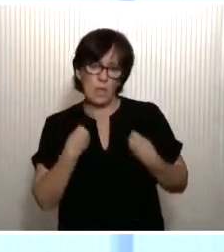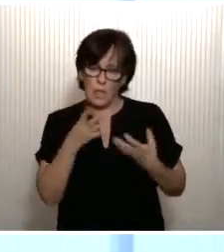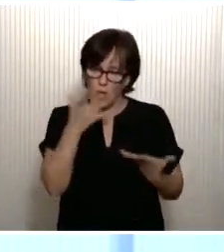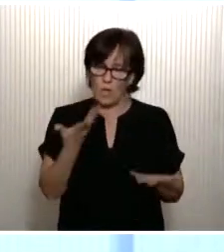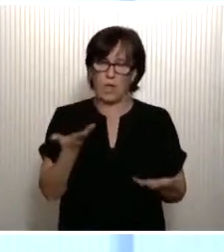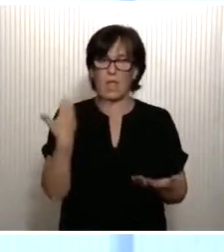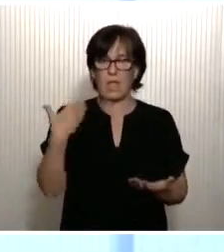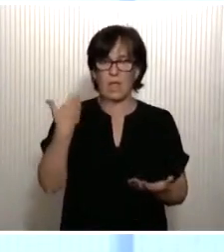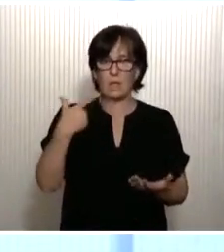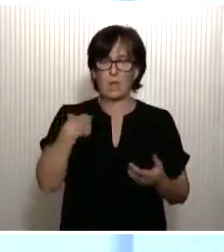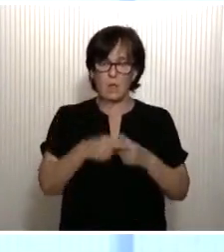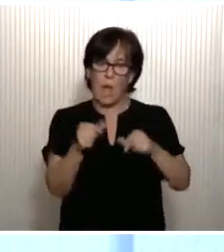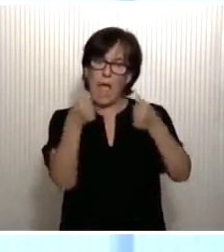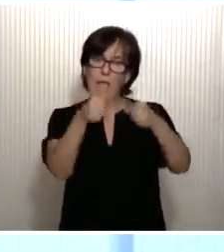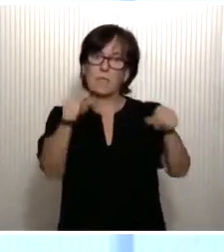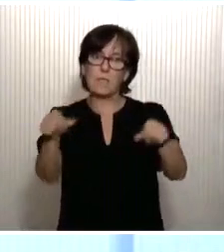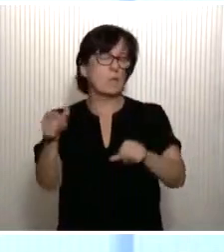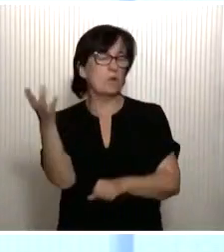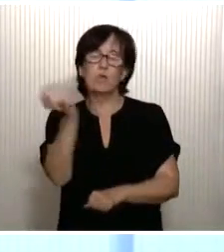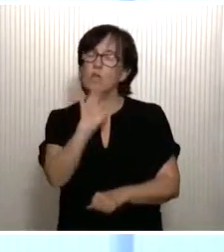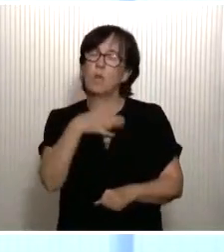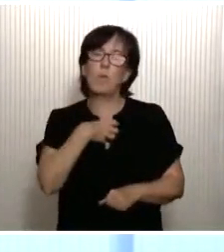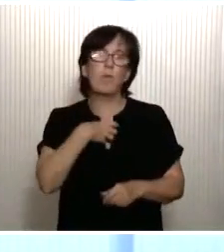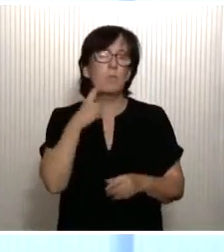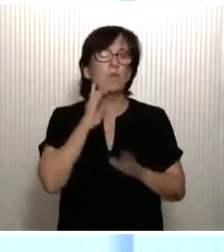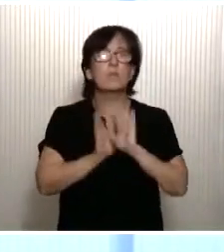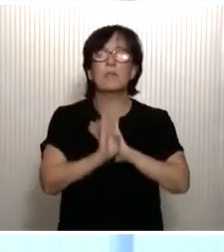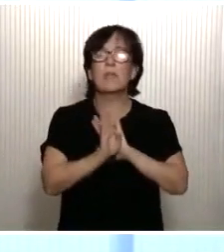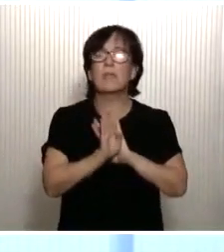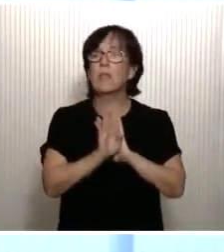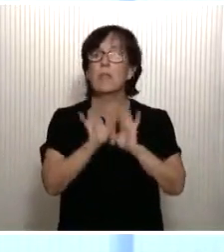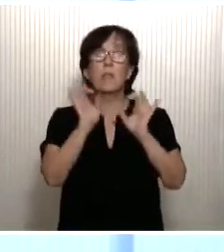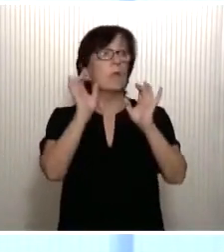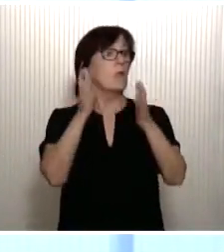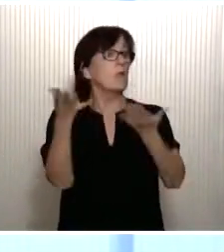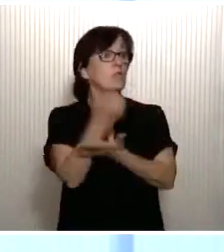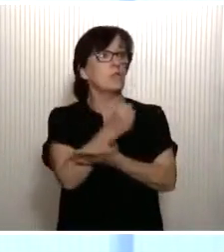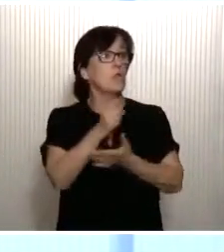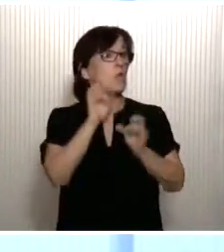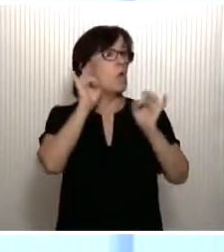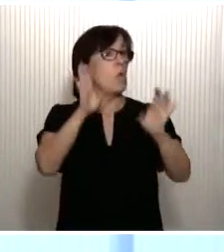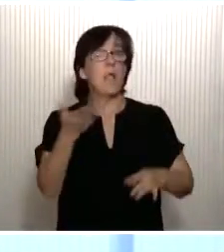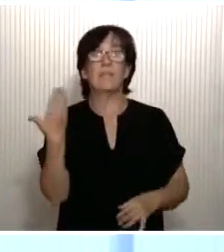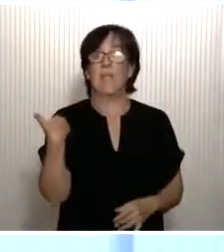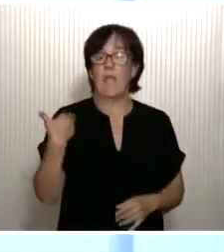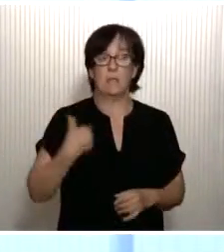nuestros antiguos clichés? ¿Cómo podríamos seguir como si todo fuera como antes?